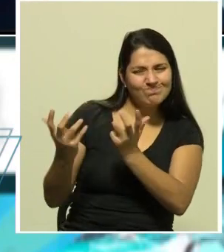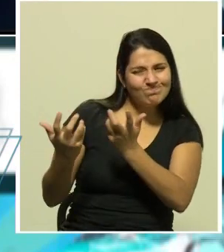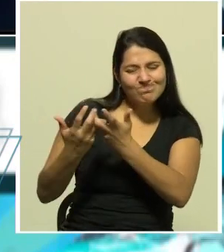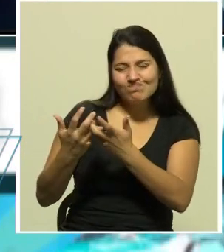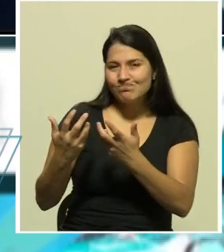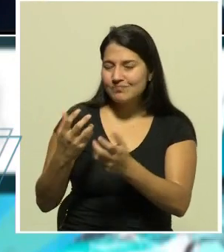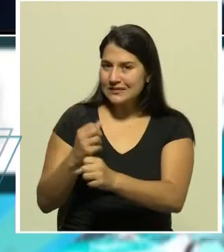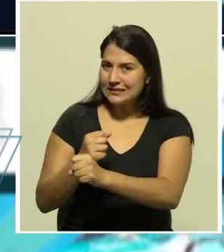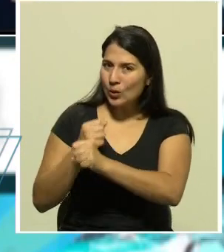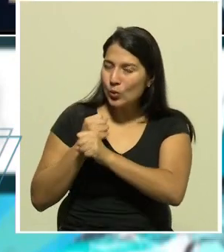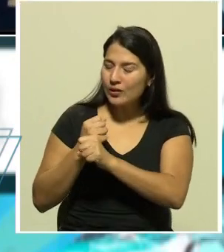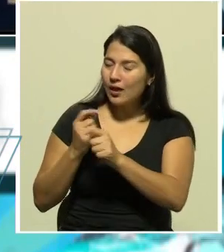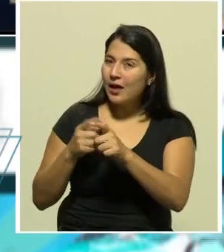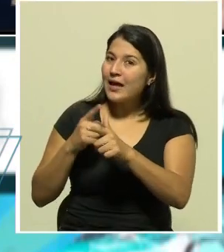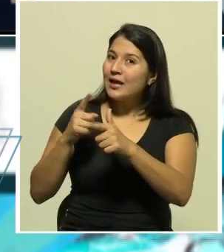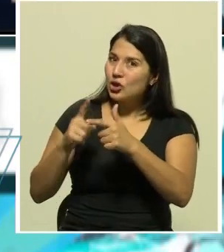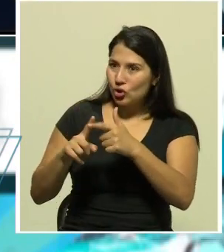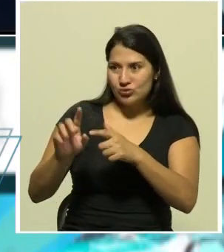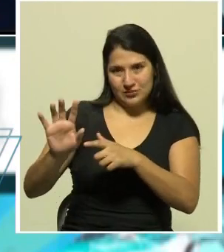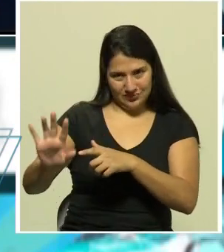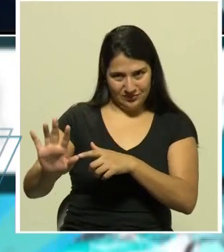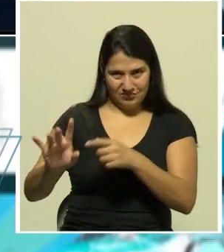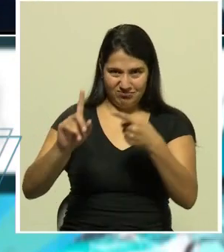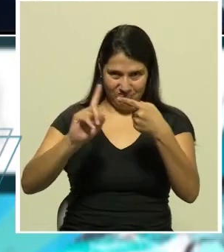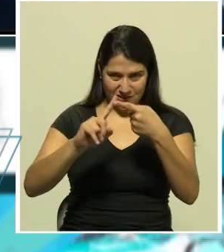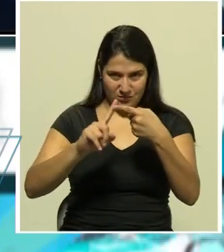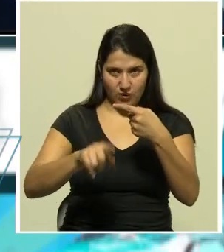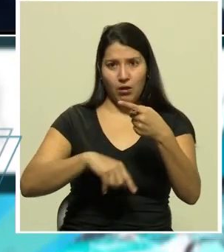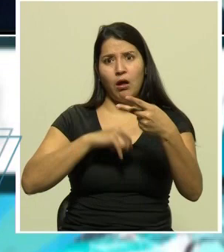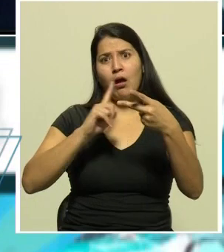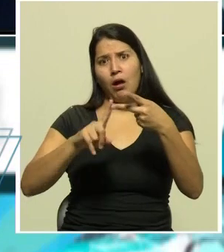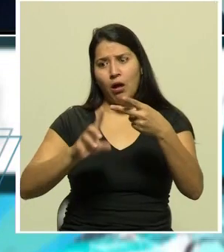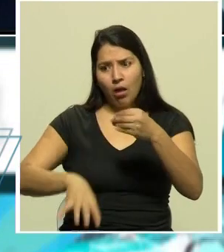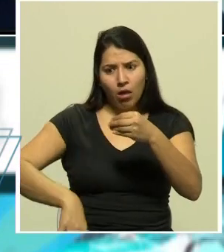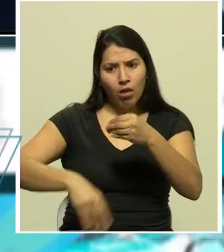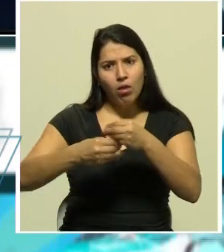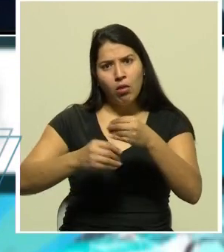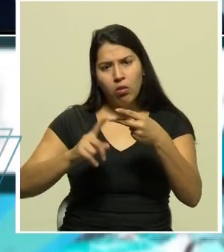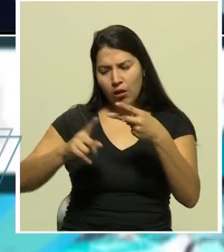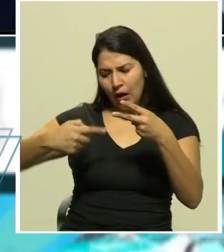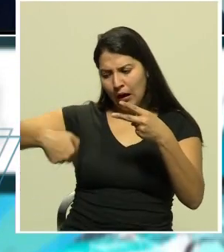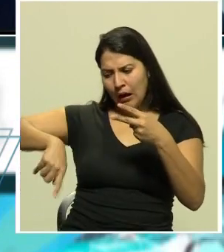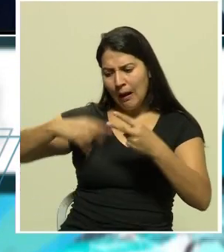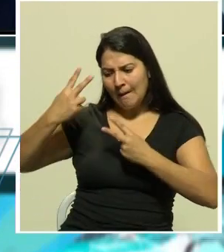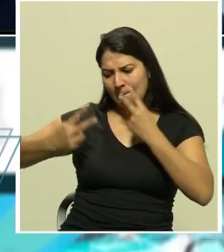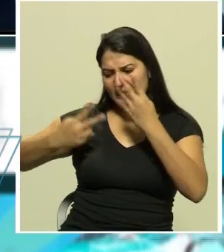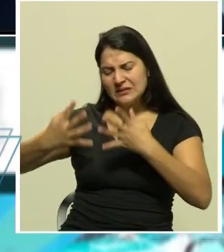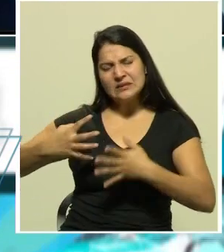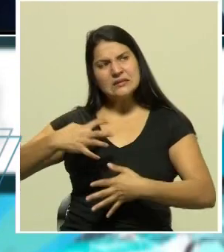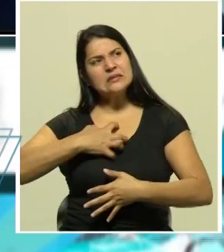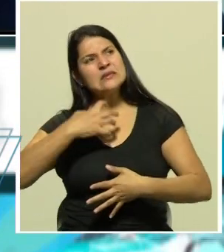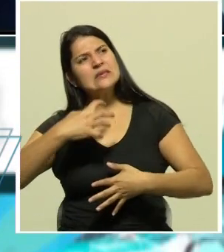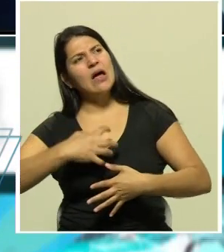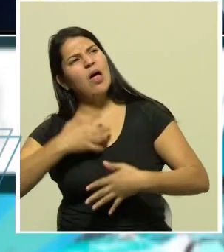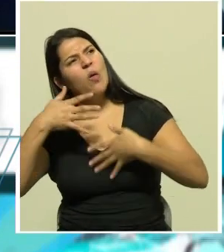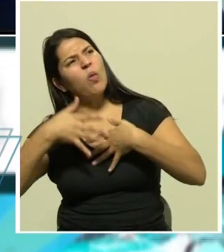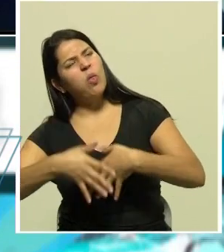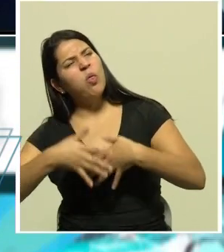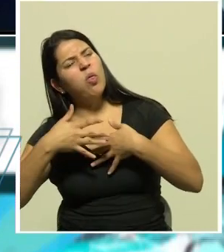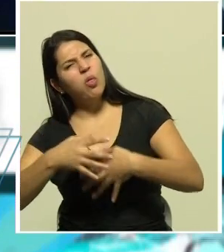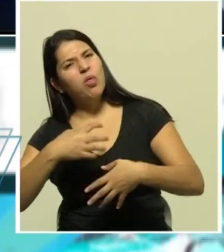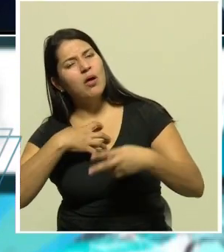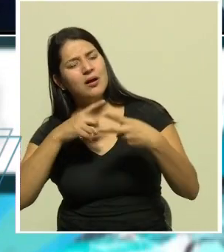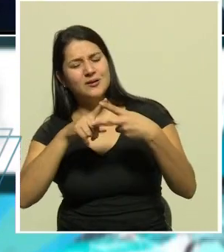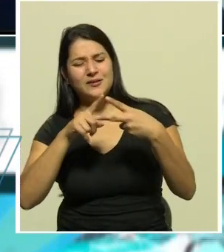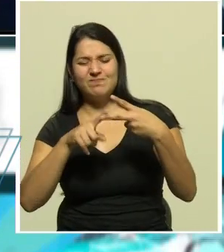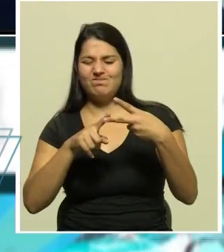que incluso había gente en las cercanías del lugar había población permanentemente en las cercanías del lugar se